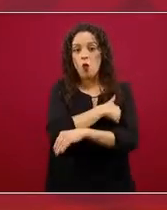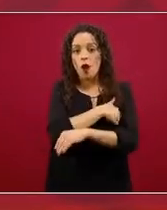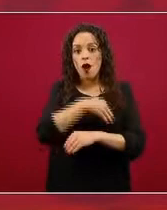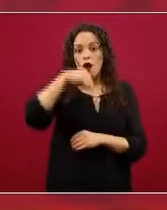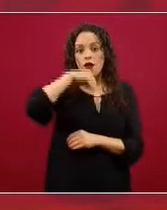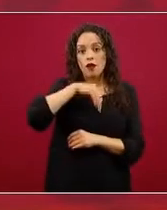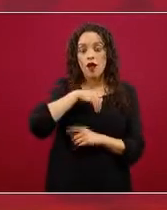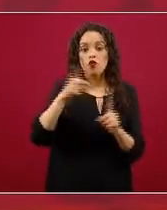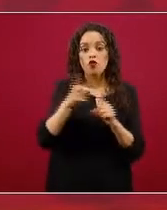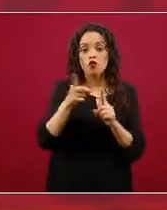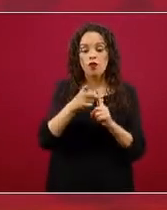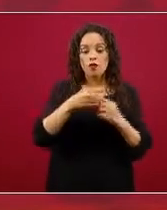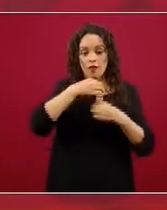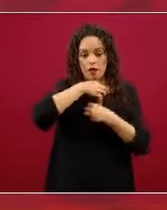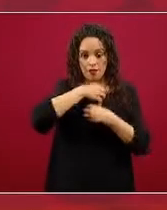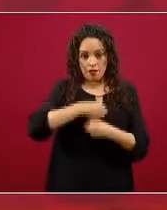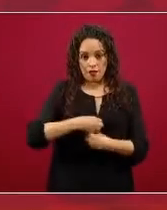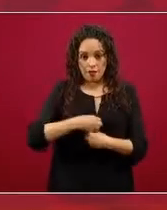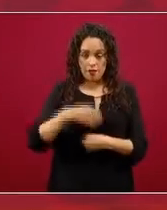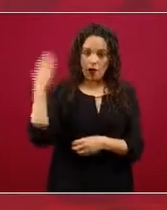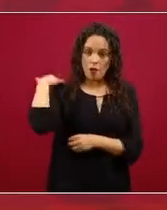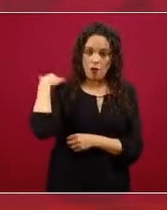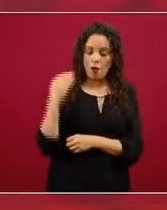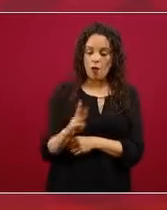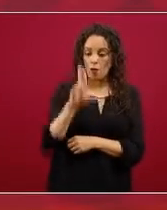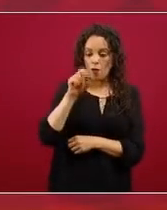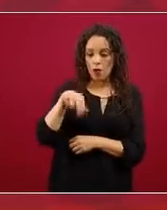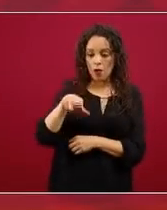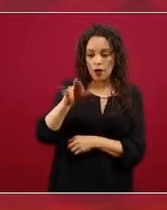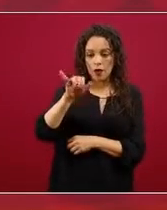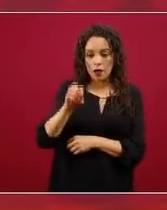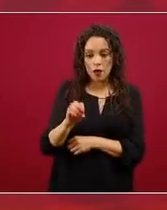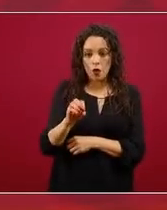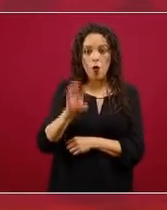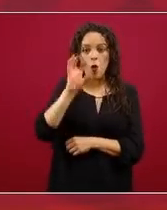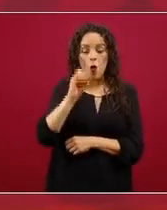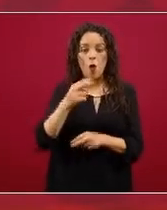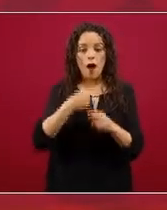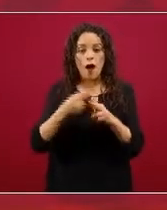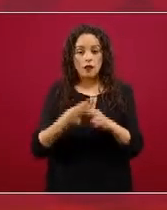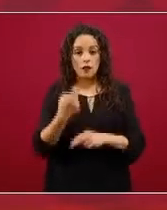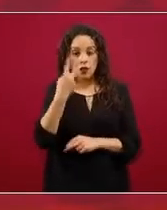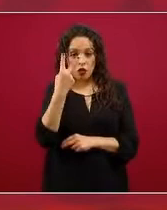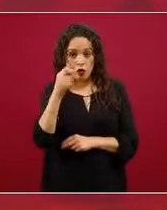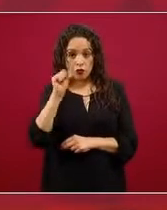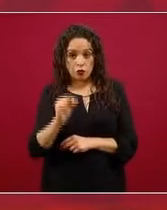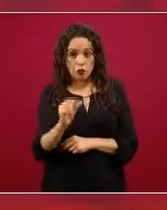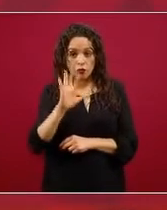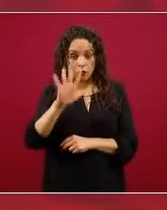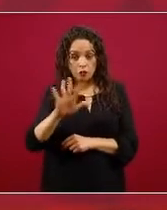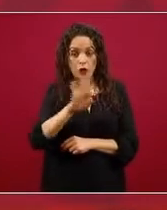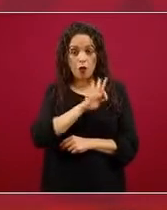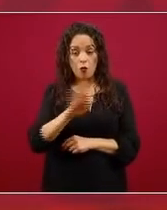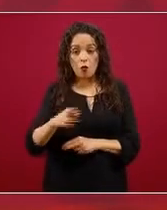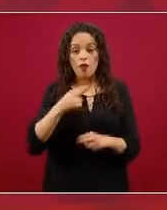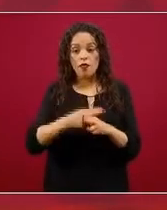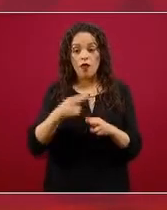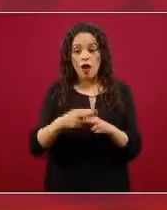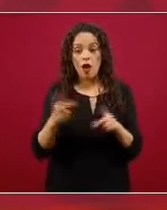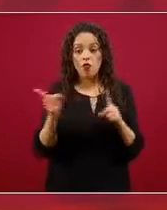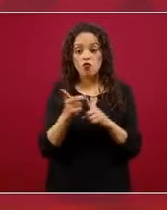la tráquea, en los bronquios o llegar incluso las de menor tamaño, las 2.5, hasta los